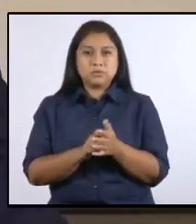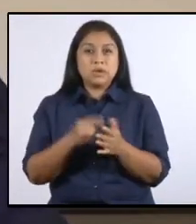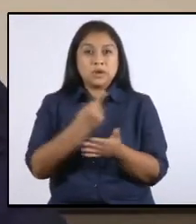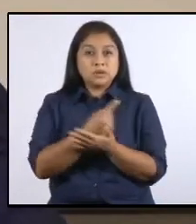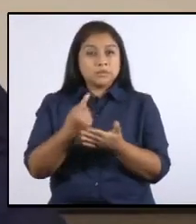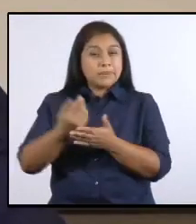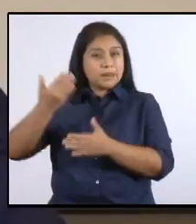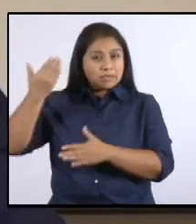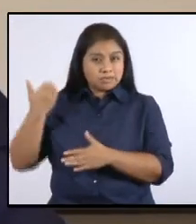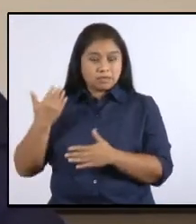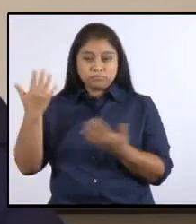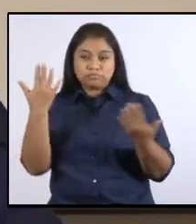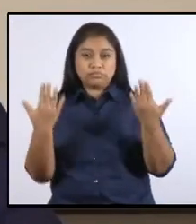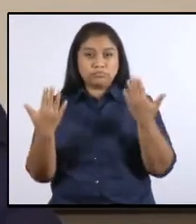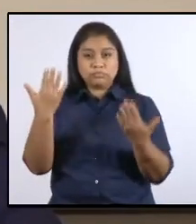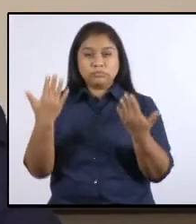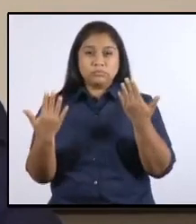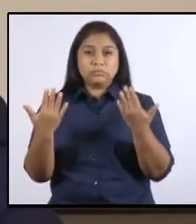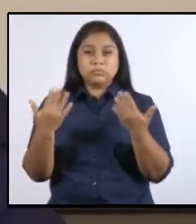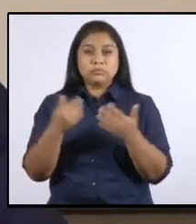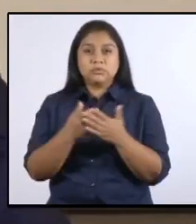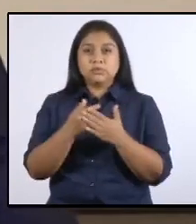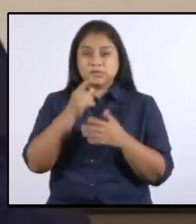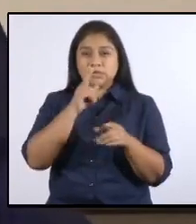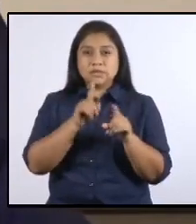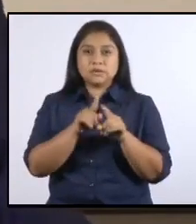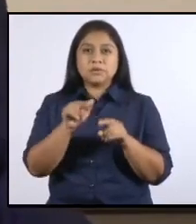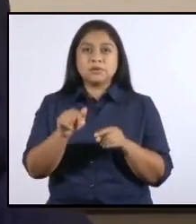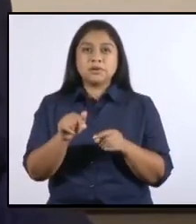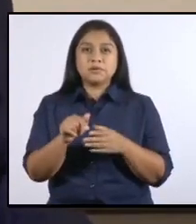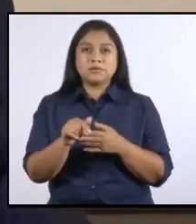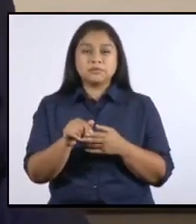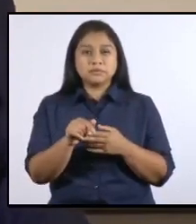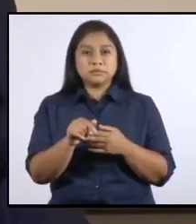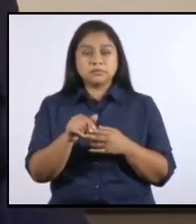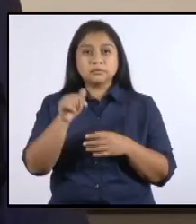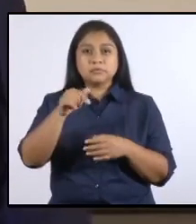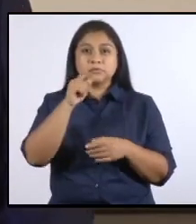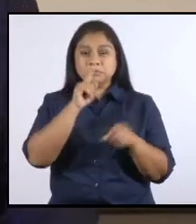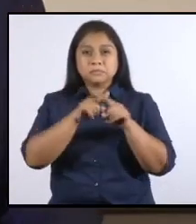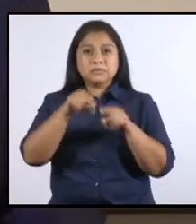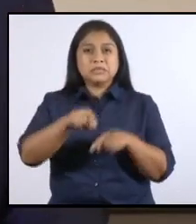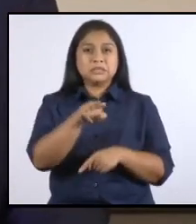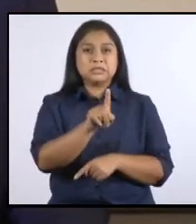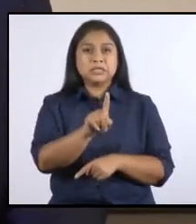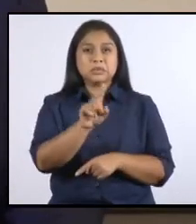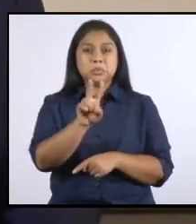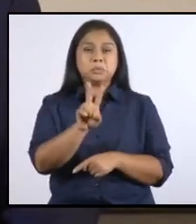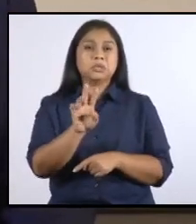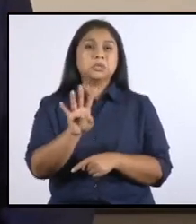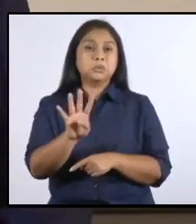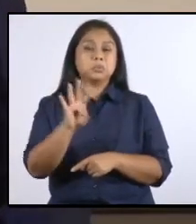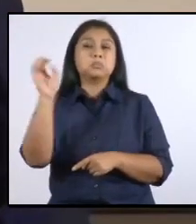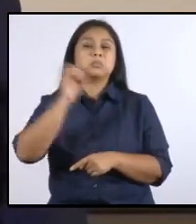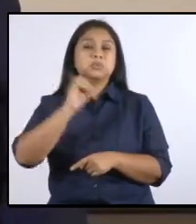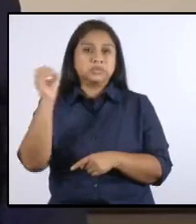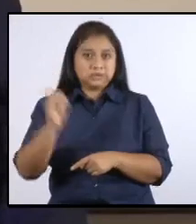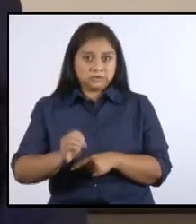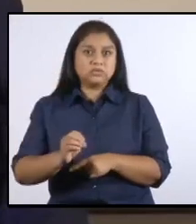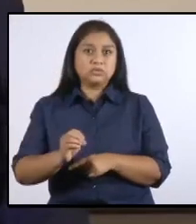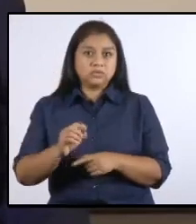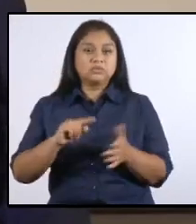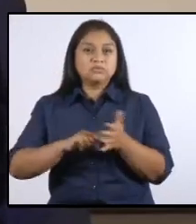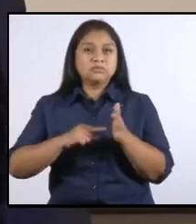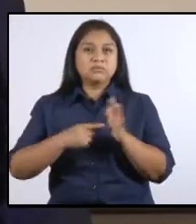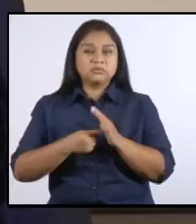semana anterior, debo informarles que hemos crecido un 194 por ciento. Este corresponde al final